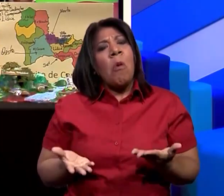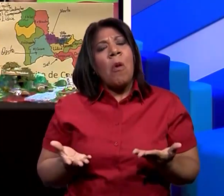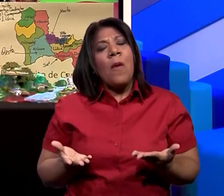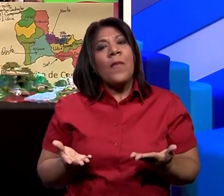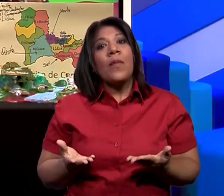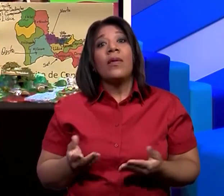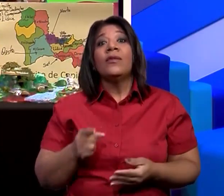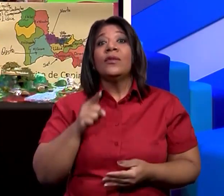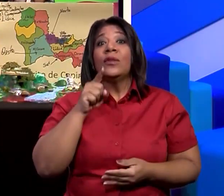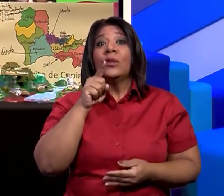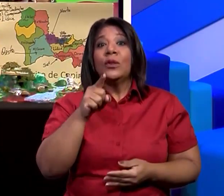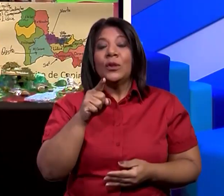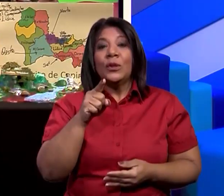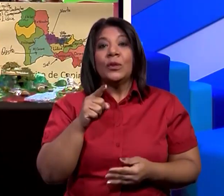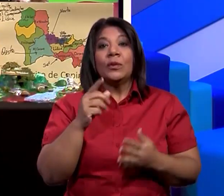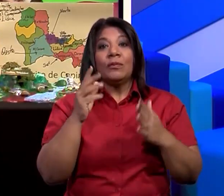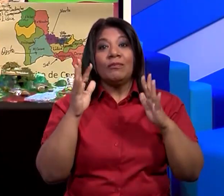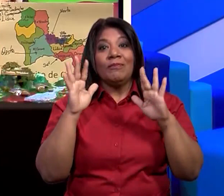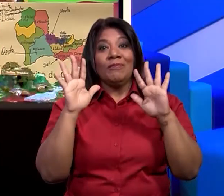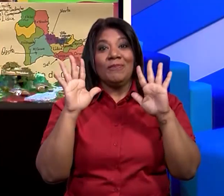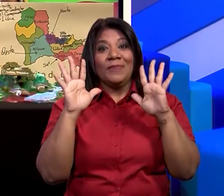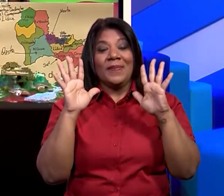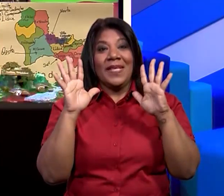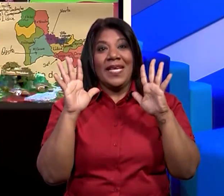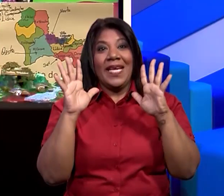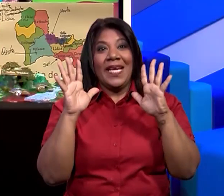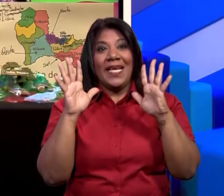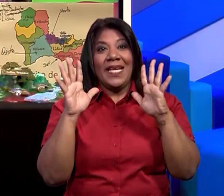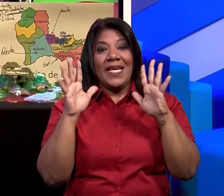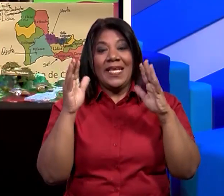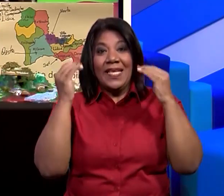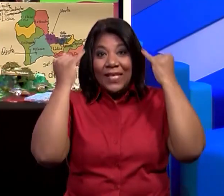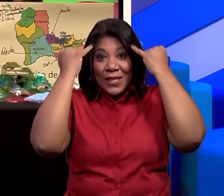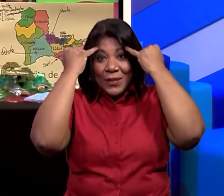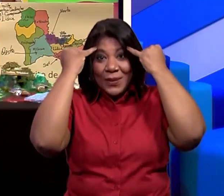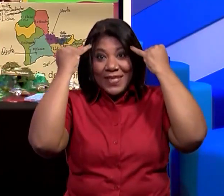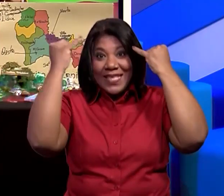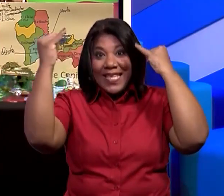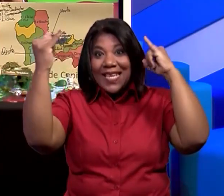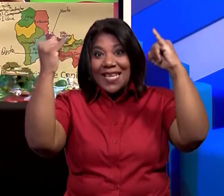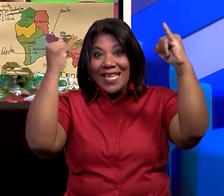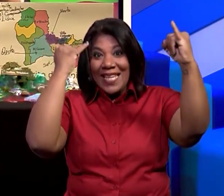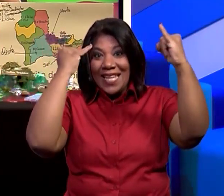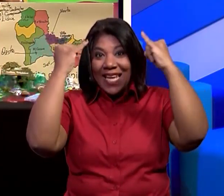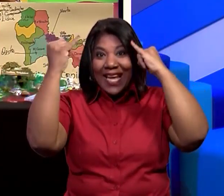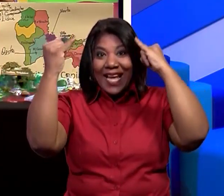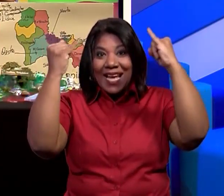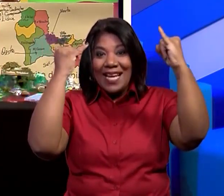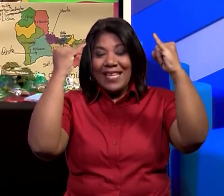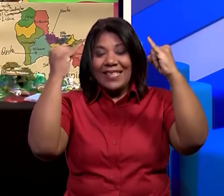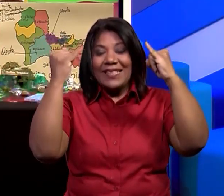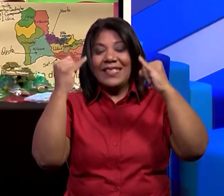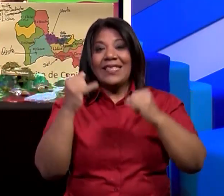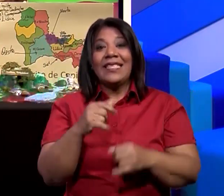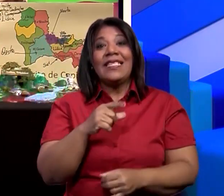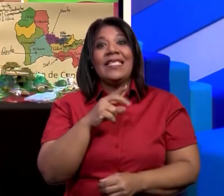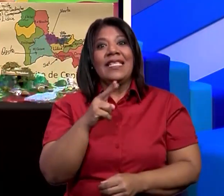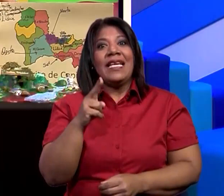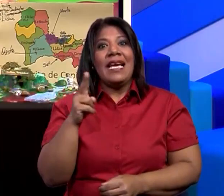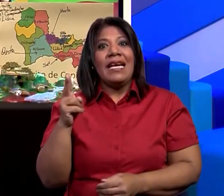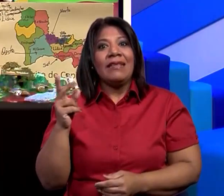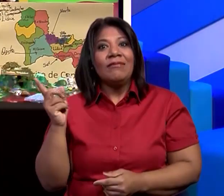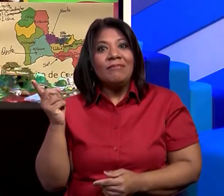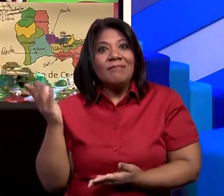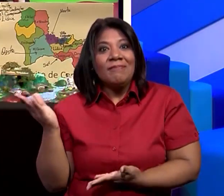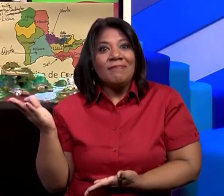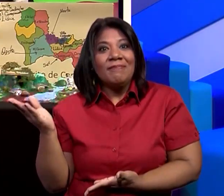Utilizando sus manos, su creatividad, ¿verdad? Y cada una de